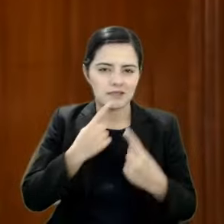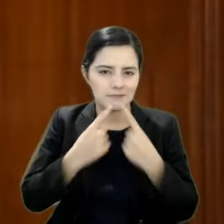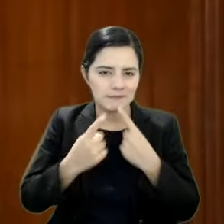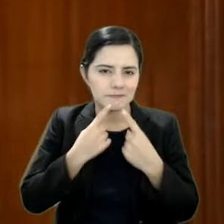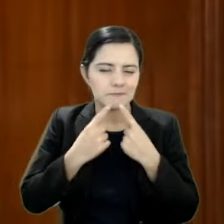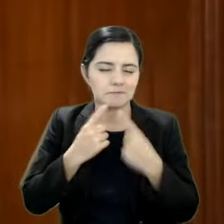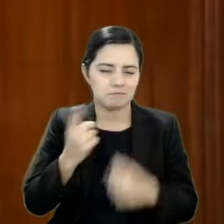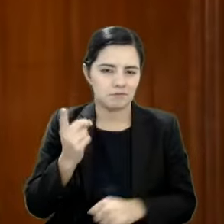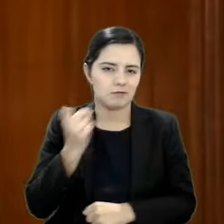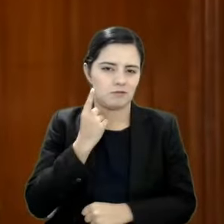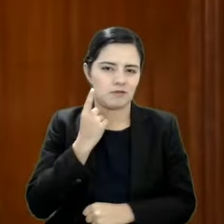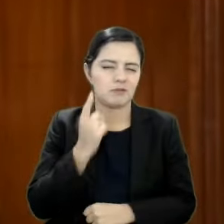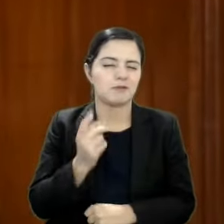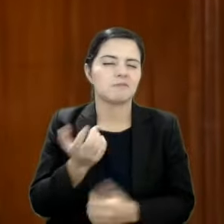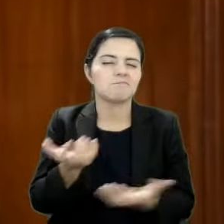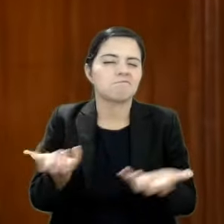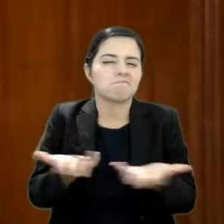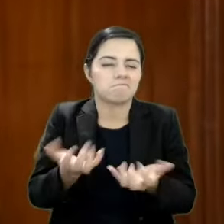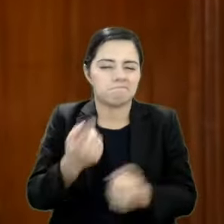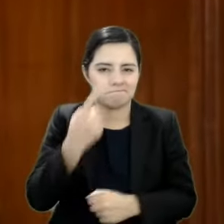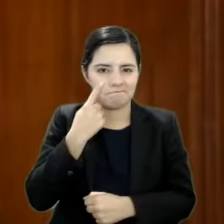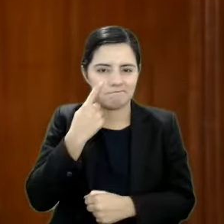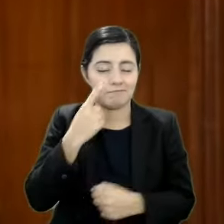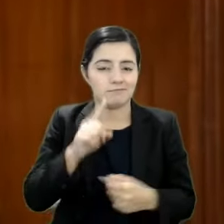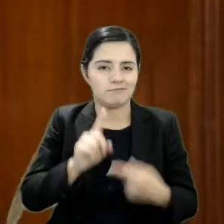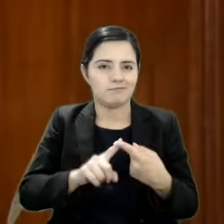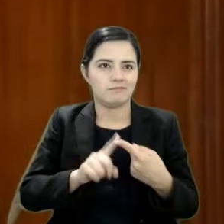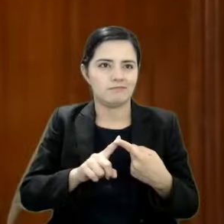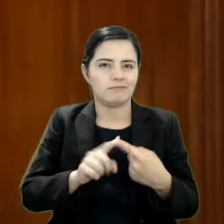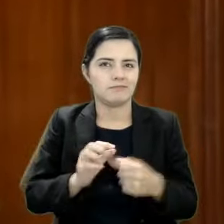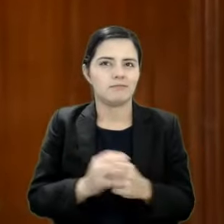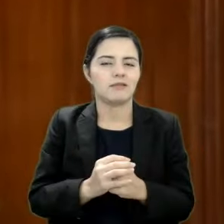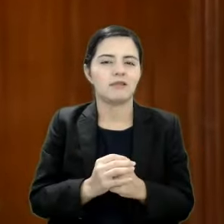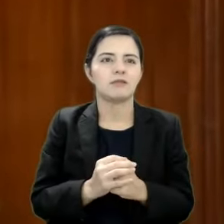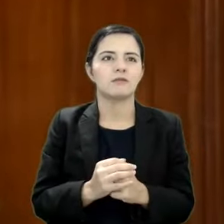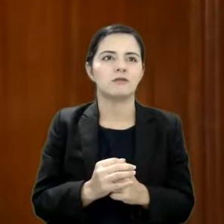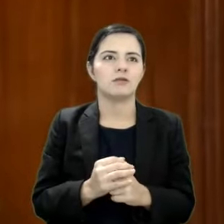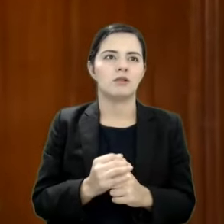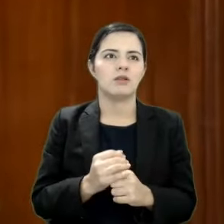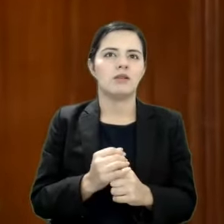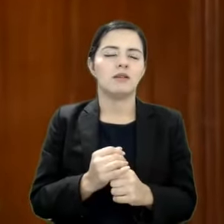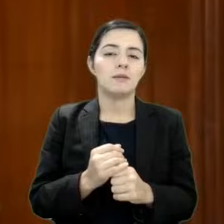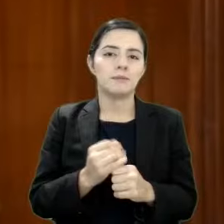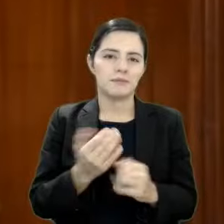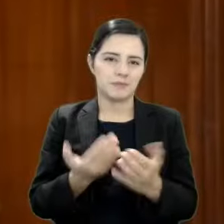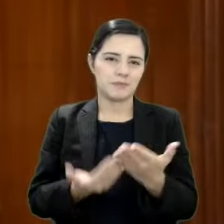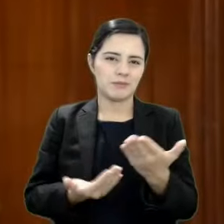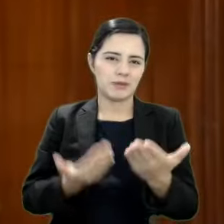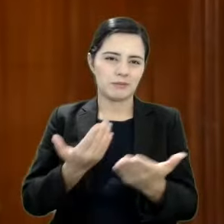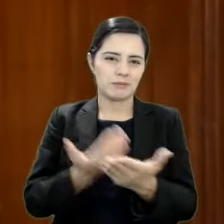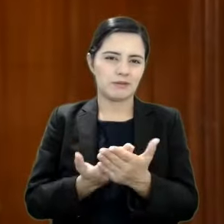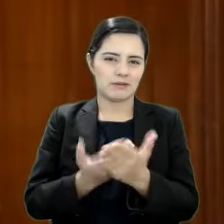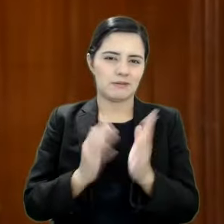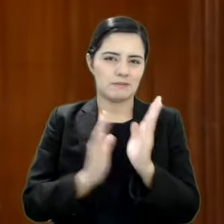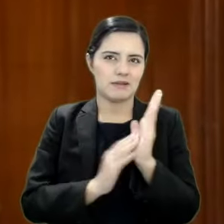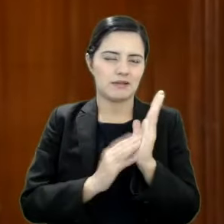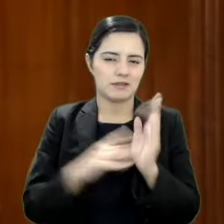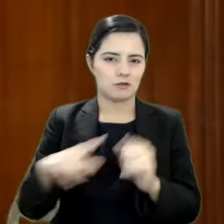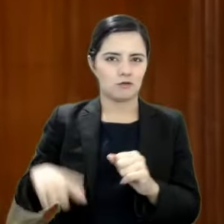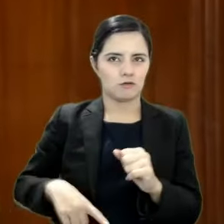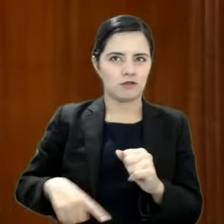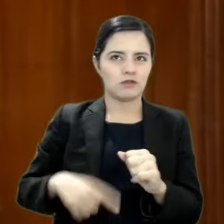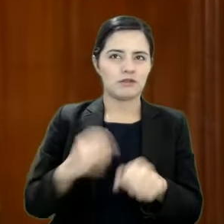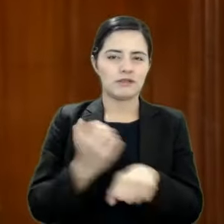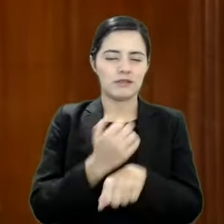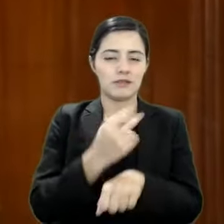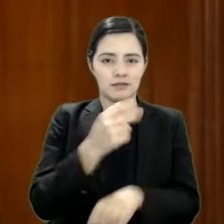acciones. Acción primera. Se propone que en las páginas del Gobierno del Estado y de cada uno